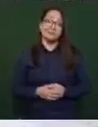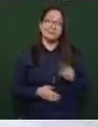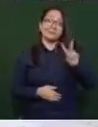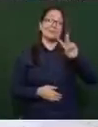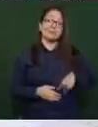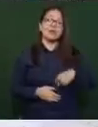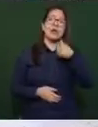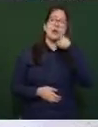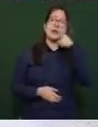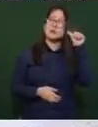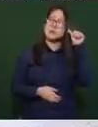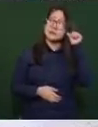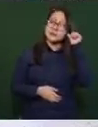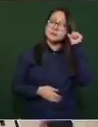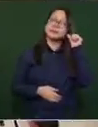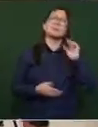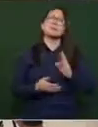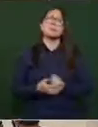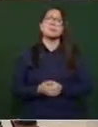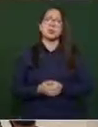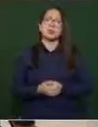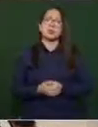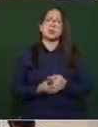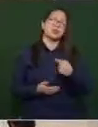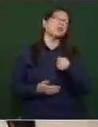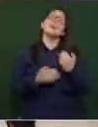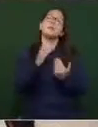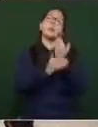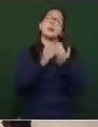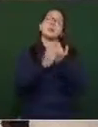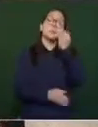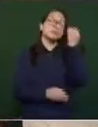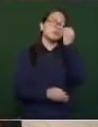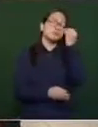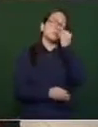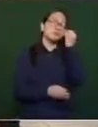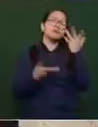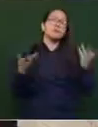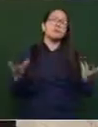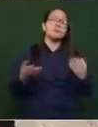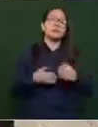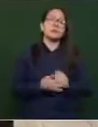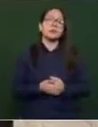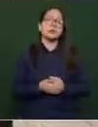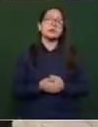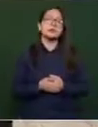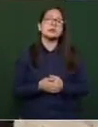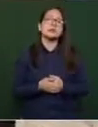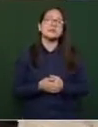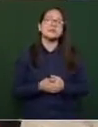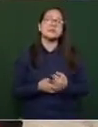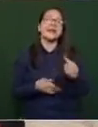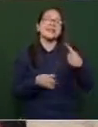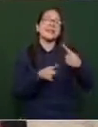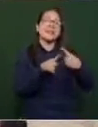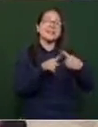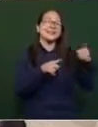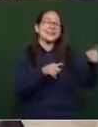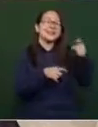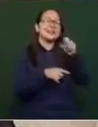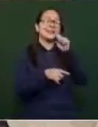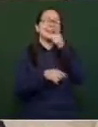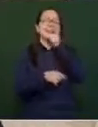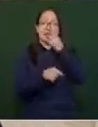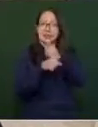Ayer tenía un desayuno la Secretaria de Seguridad Pública